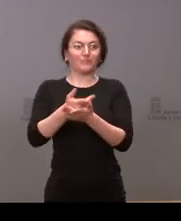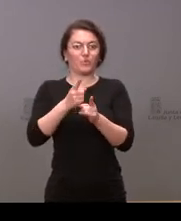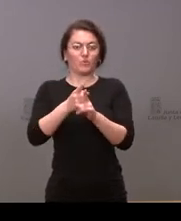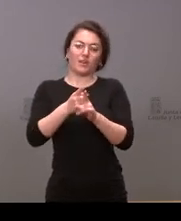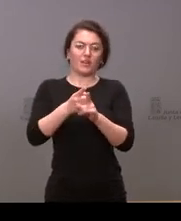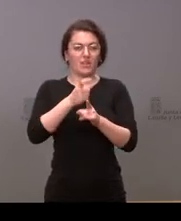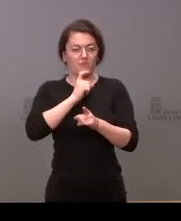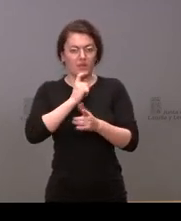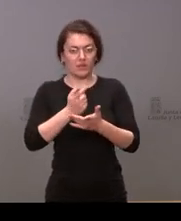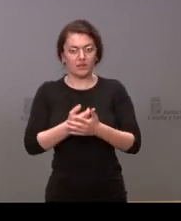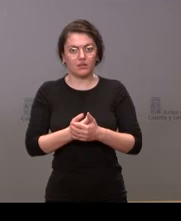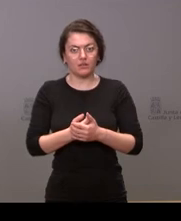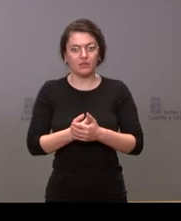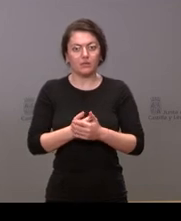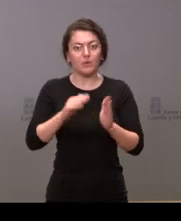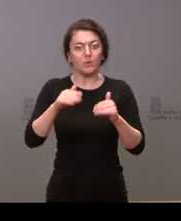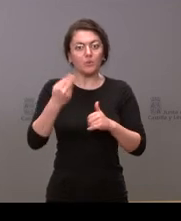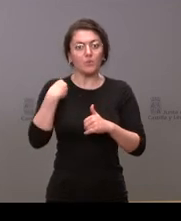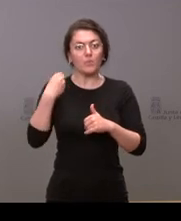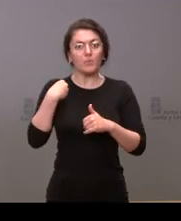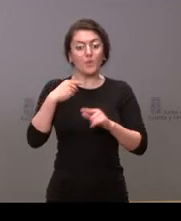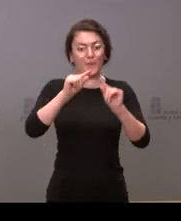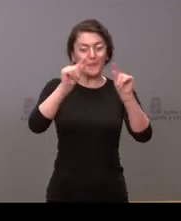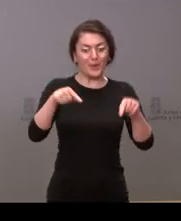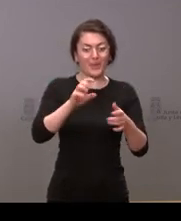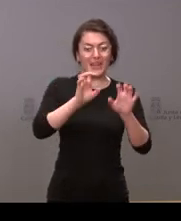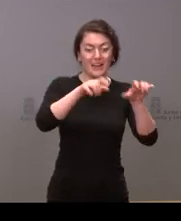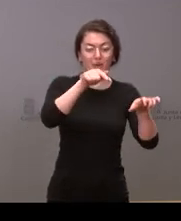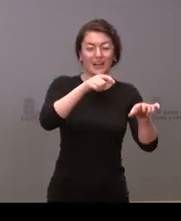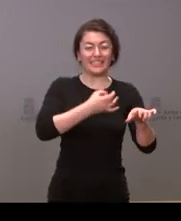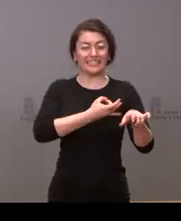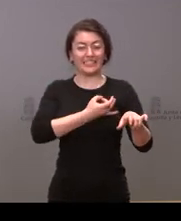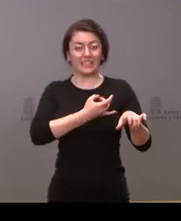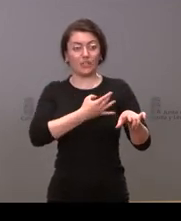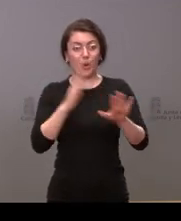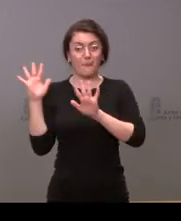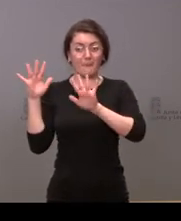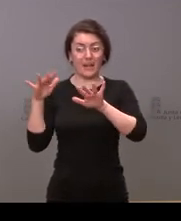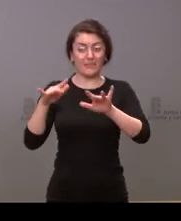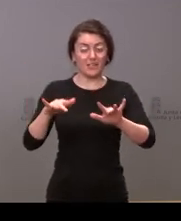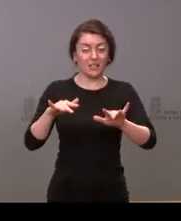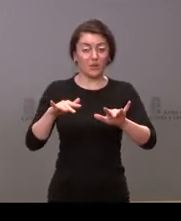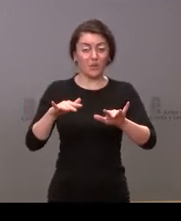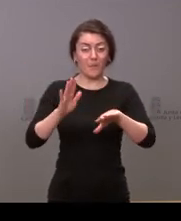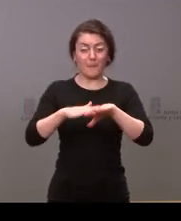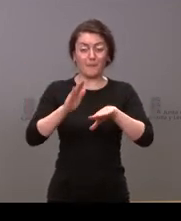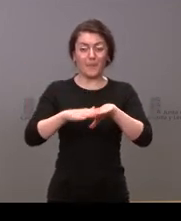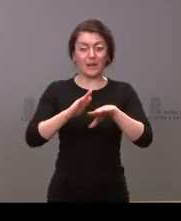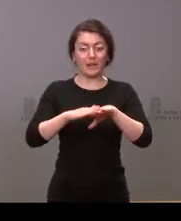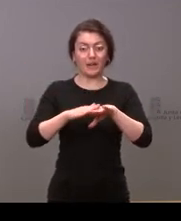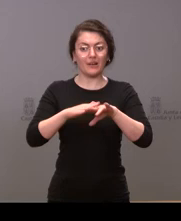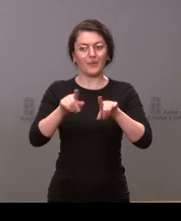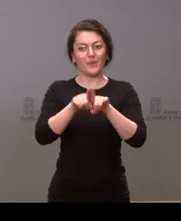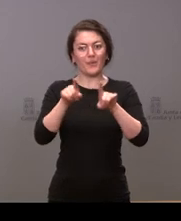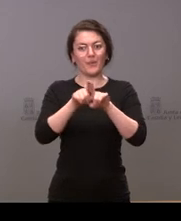último hoy se ha presentado en la provincia de León por parte de los sindicatos una nueva manifestación para visibilizar